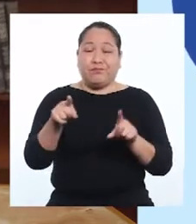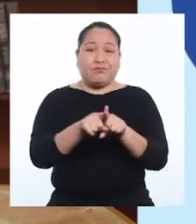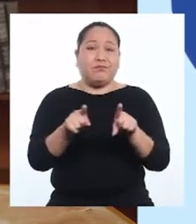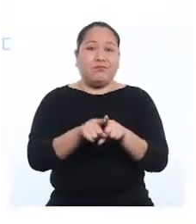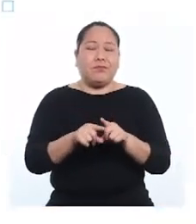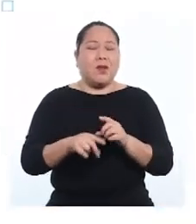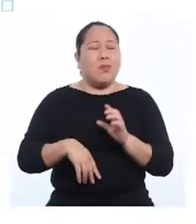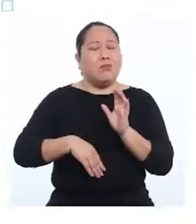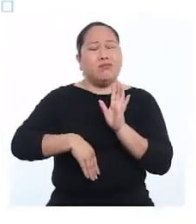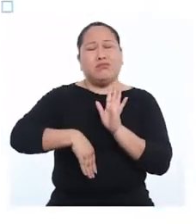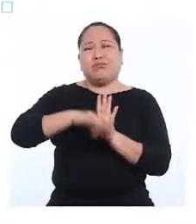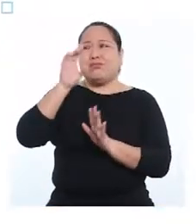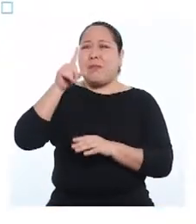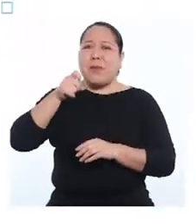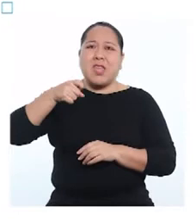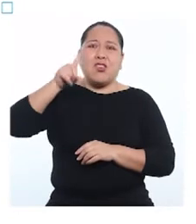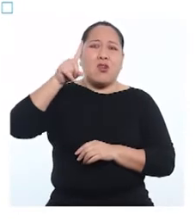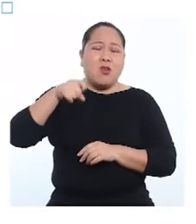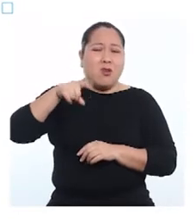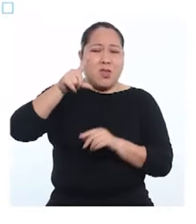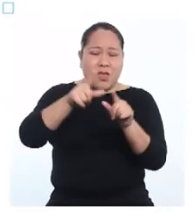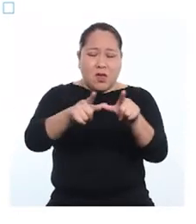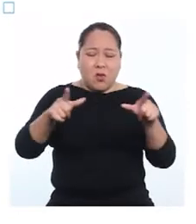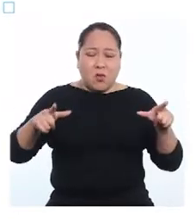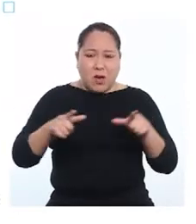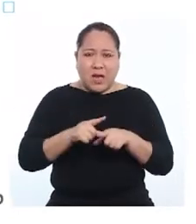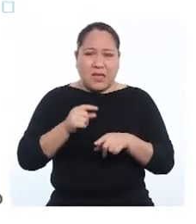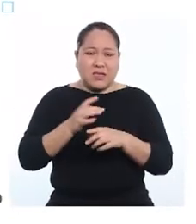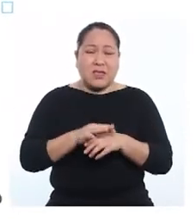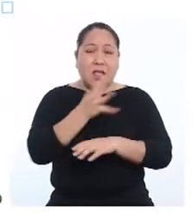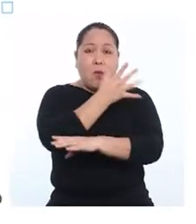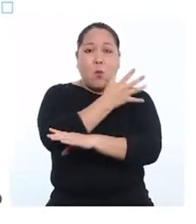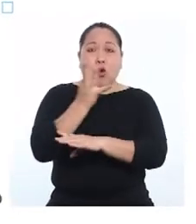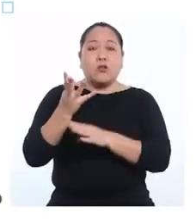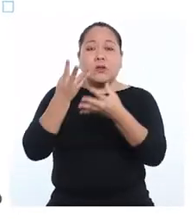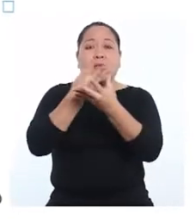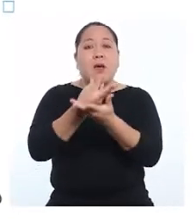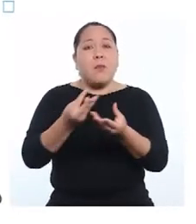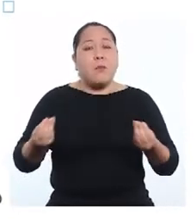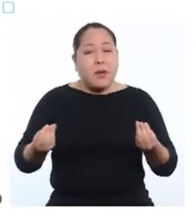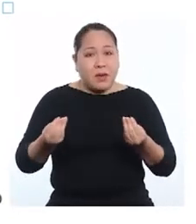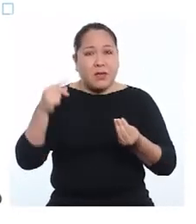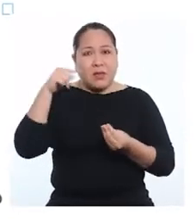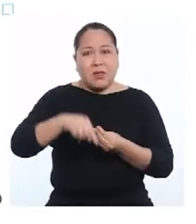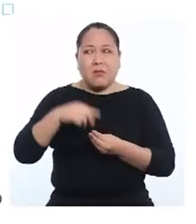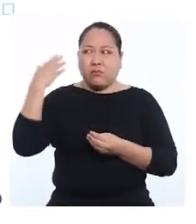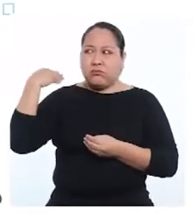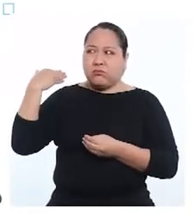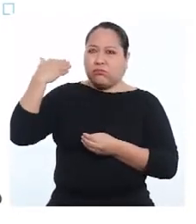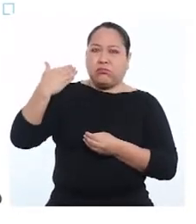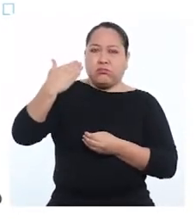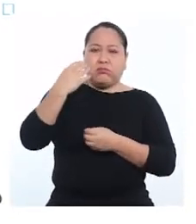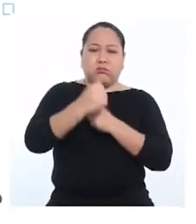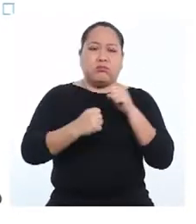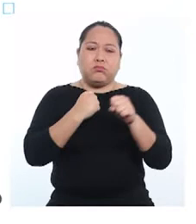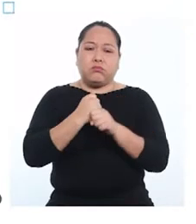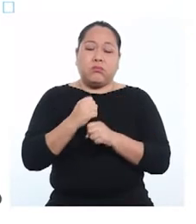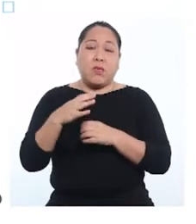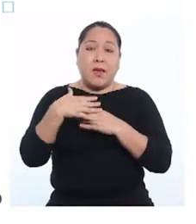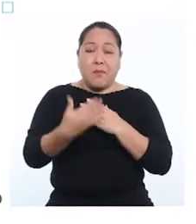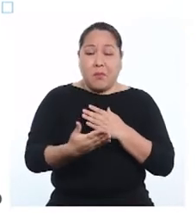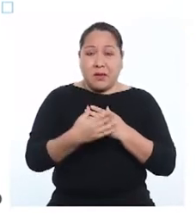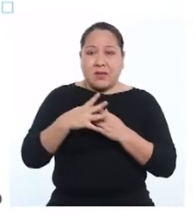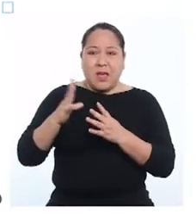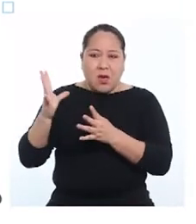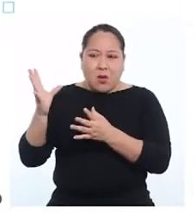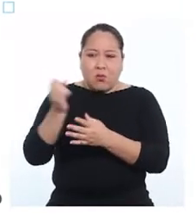sostenido. Además, millones de hectáreas de bosques y selvas se han perdido en las últimas